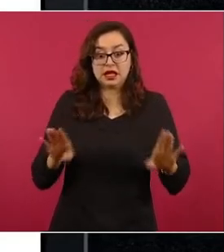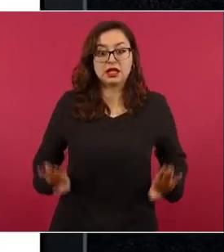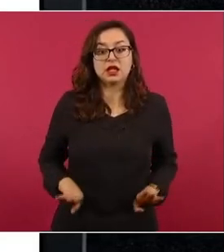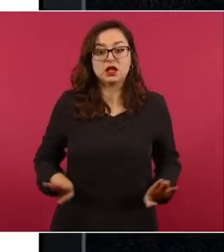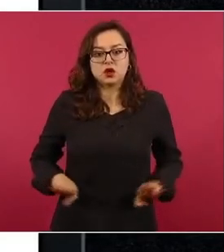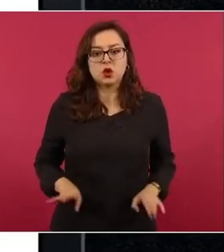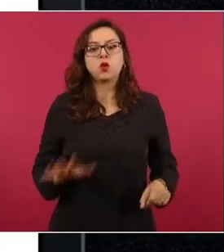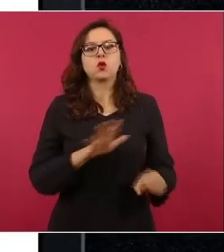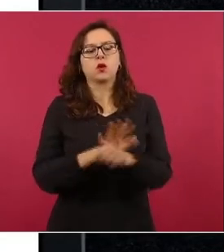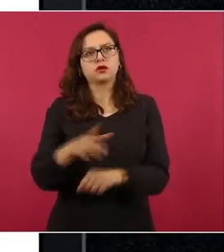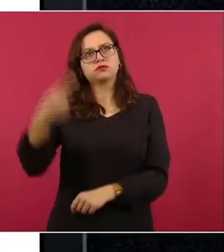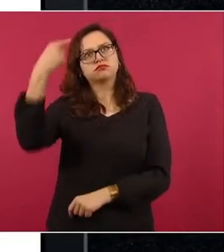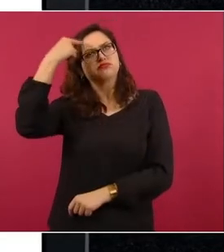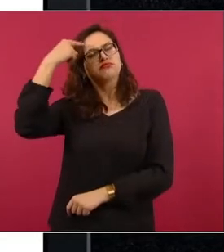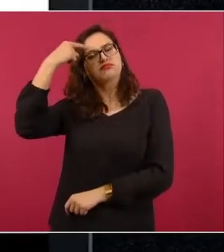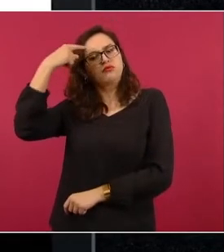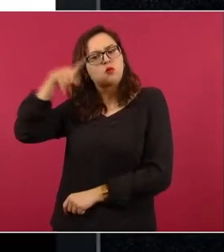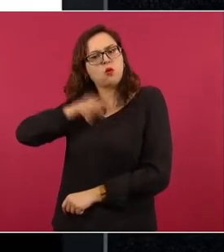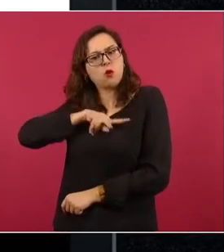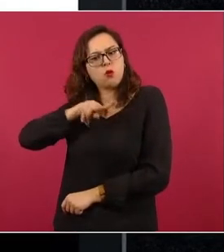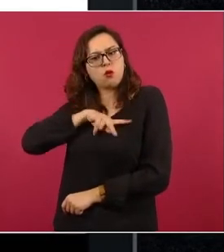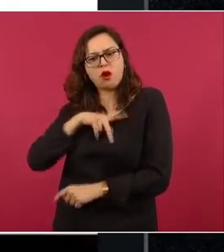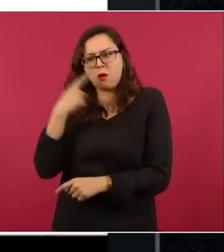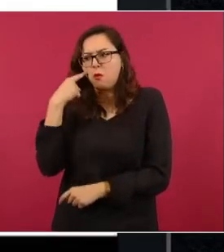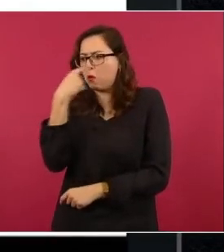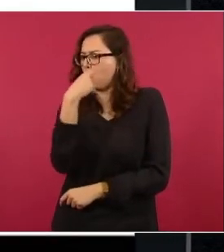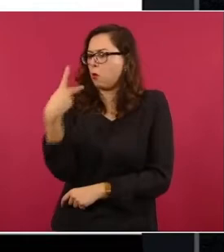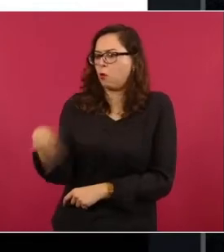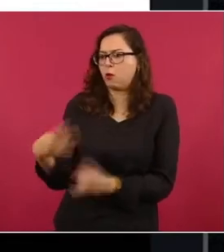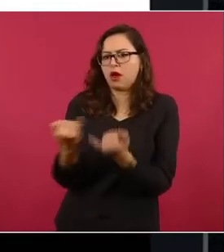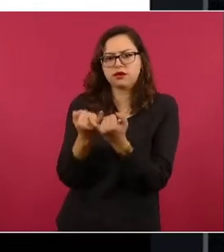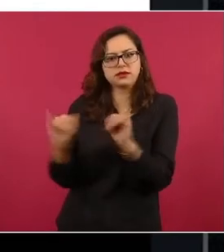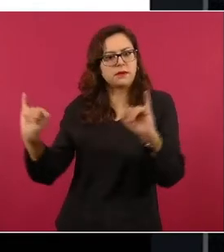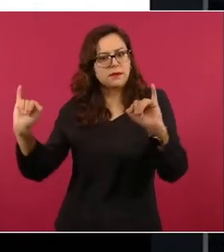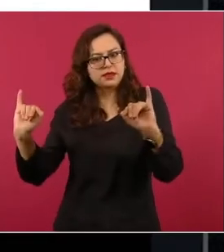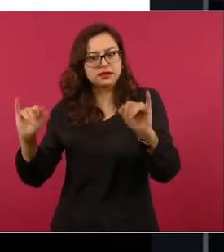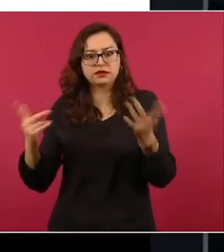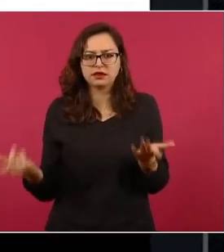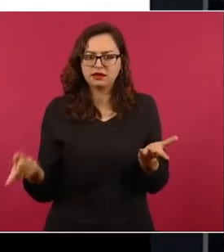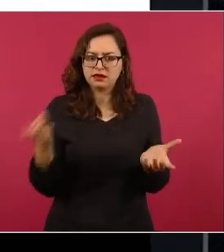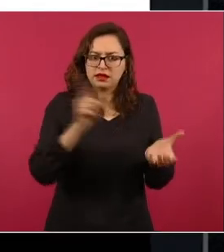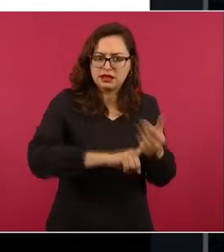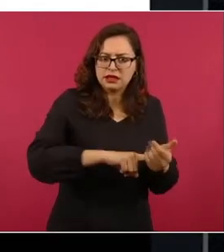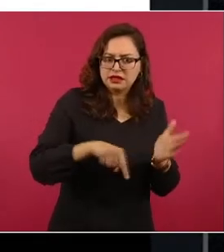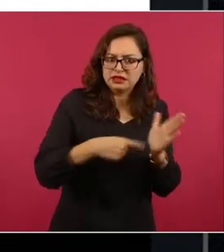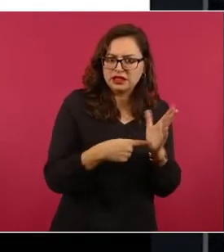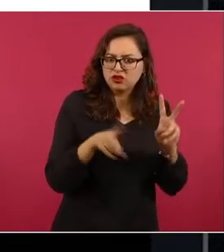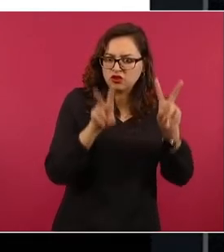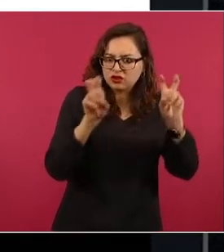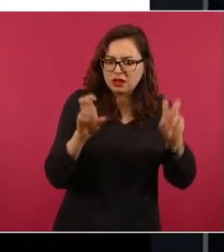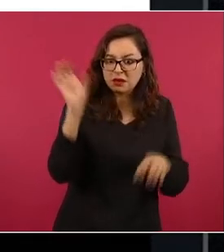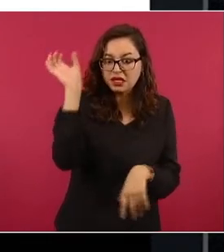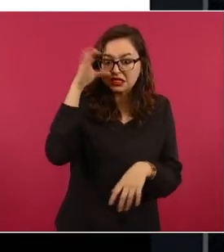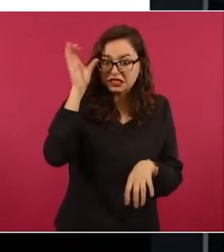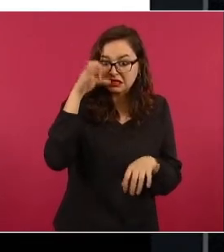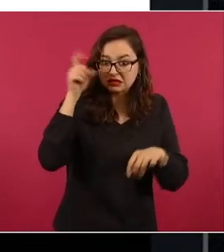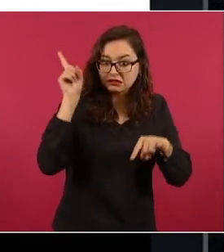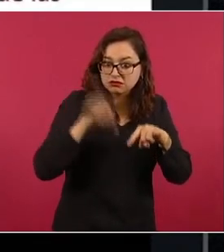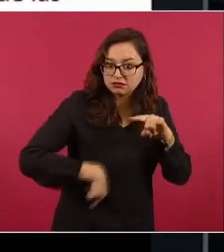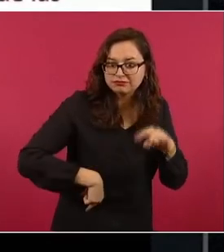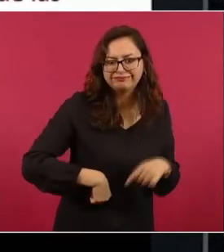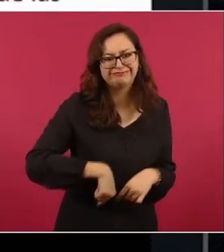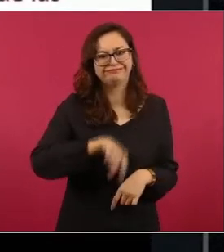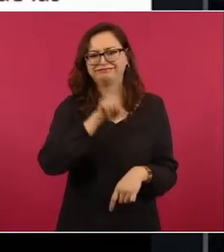desarrollo de una forma de pensar propia. Por otro lado, es incorrecto que el nuevo plan excluya el estudio de la ciencia. Está